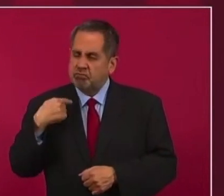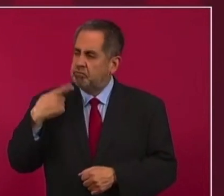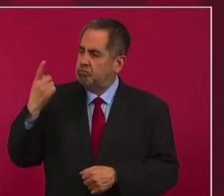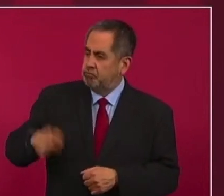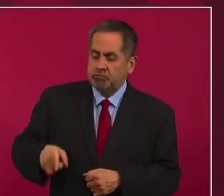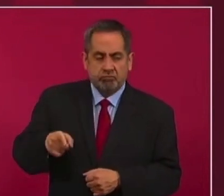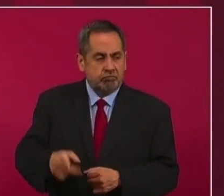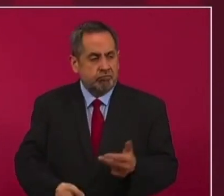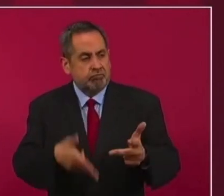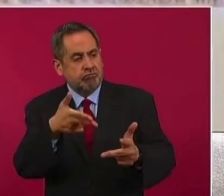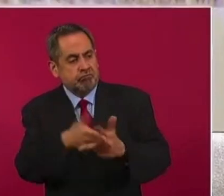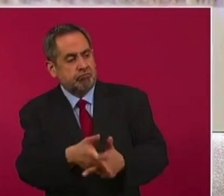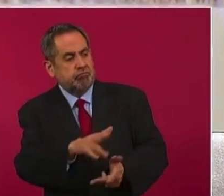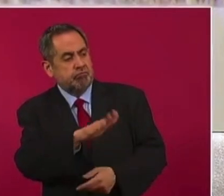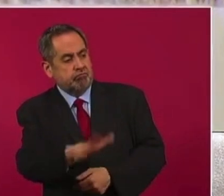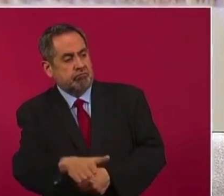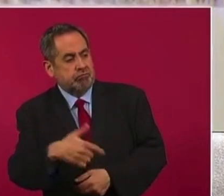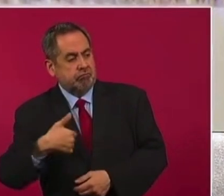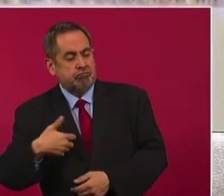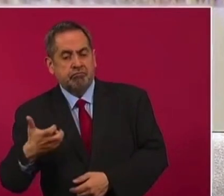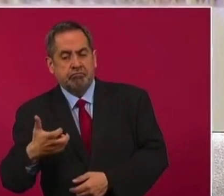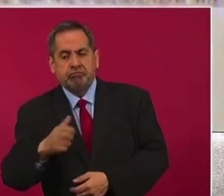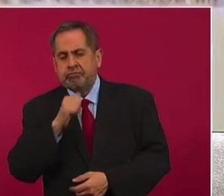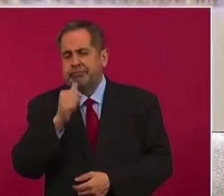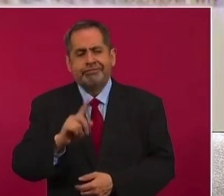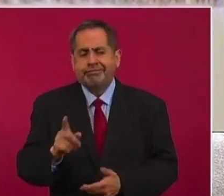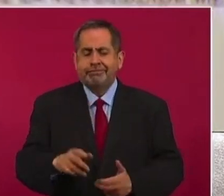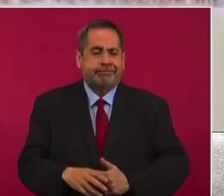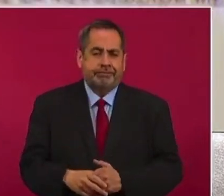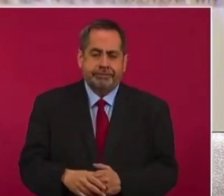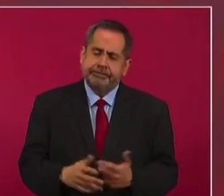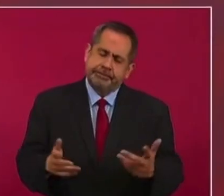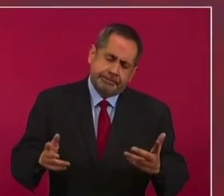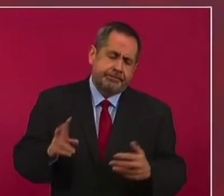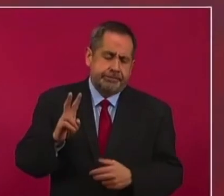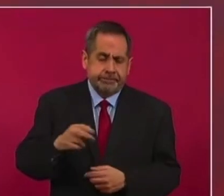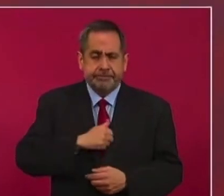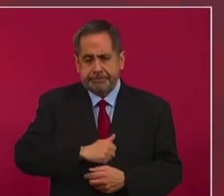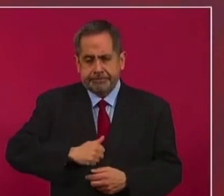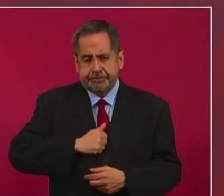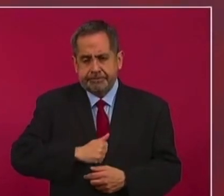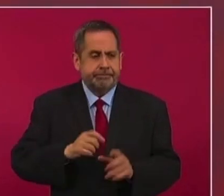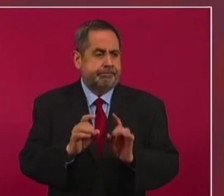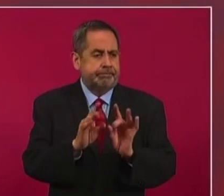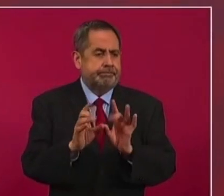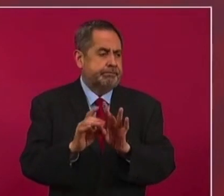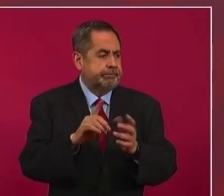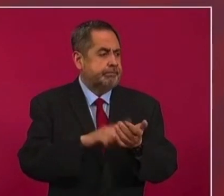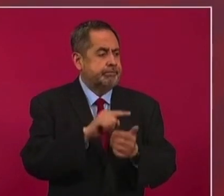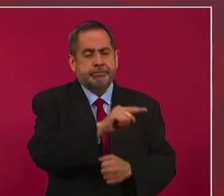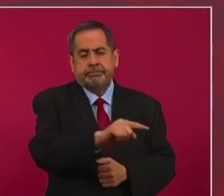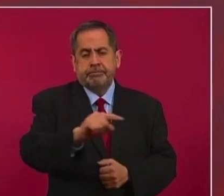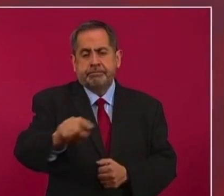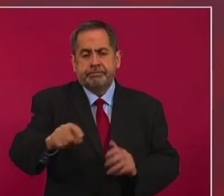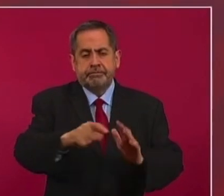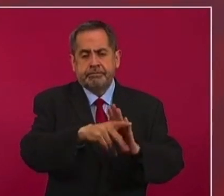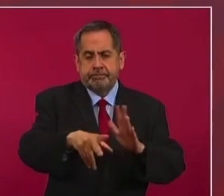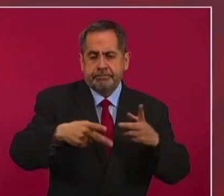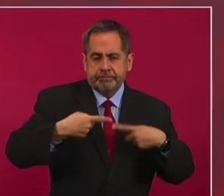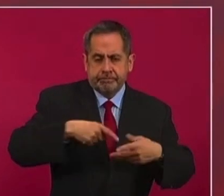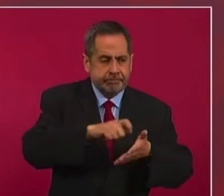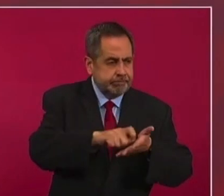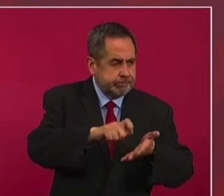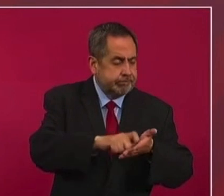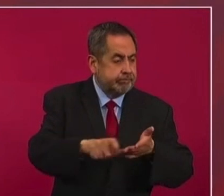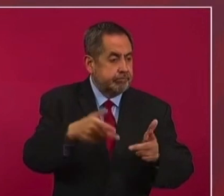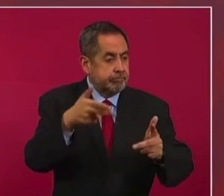sí es muy lamentable que pierdan la vida periodistas por distintas causas que